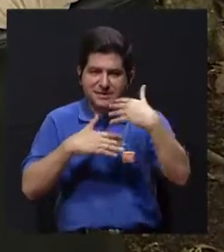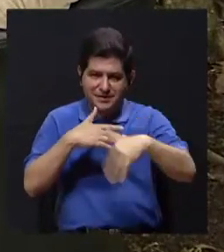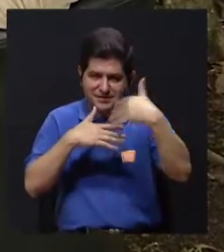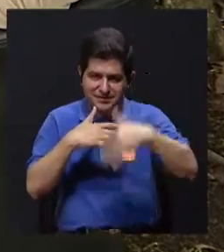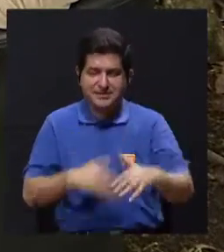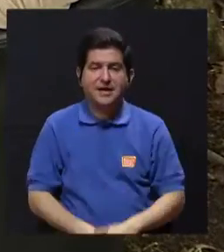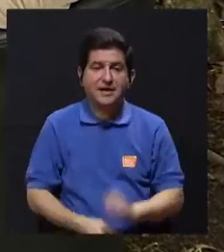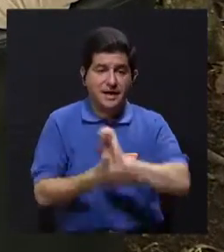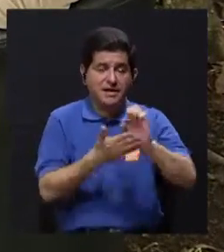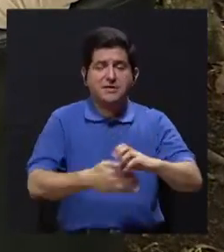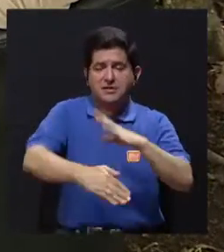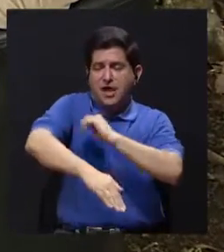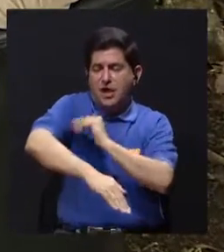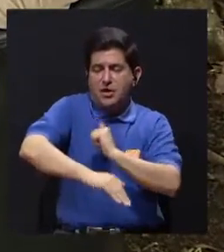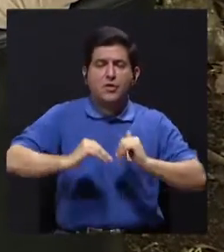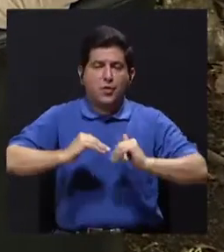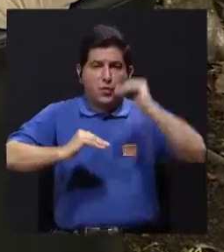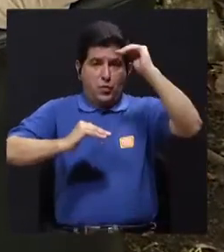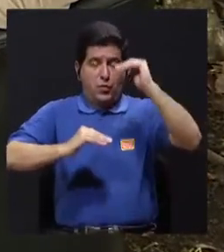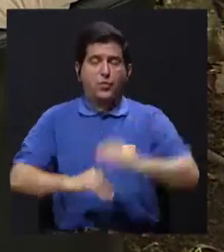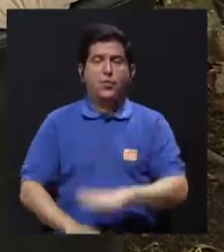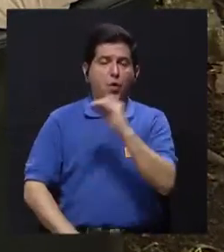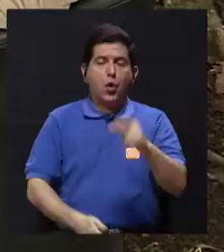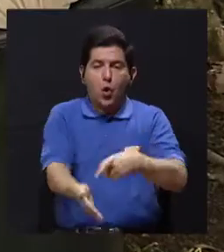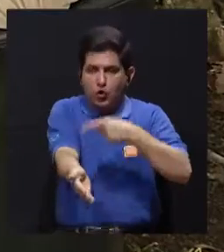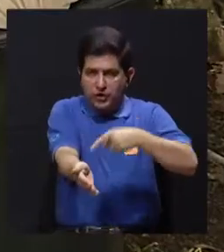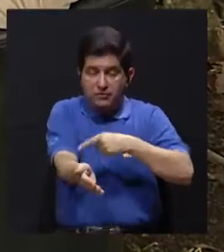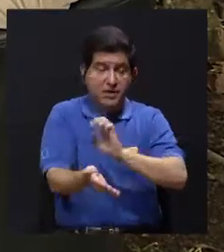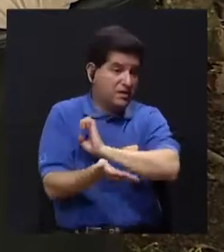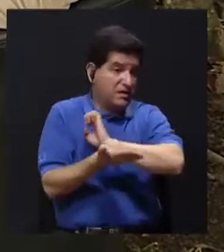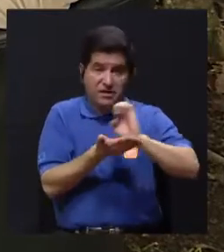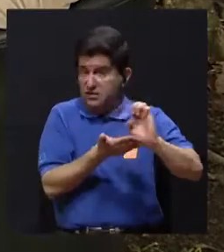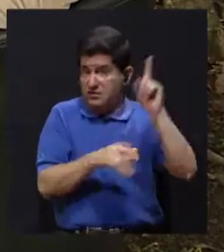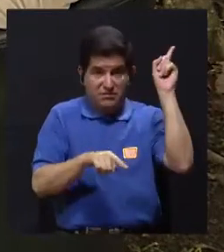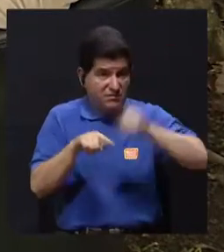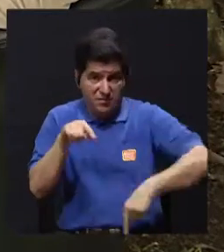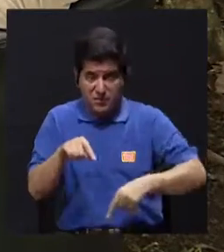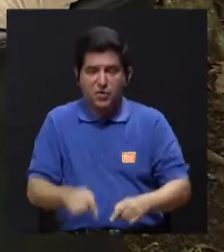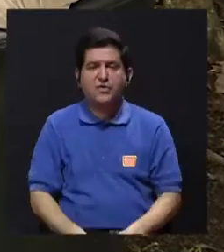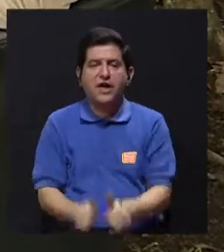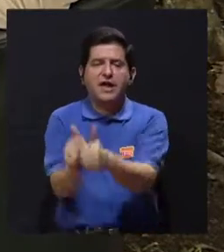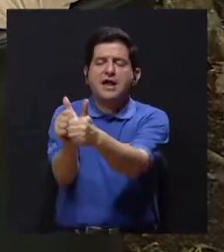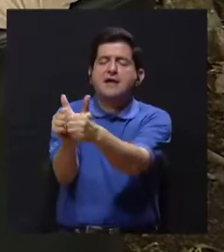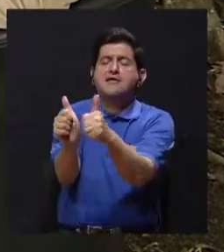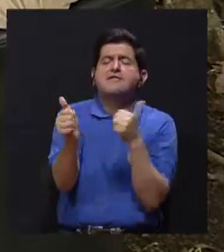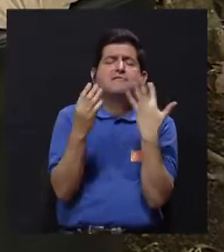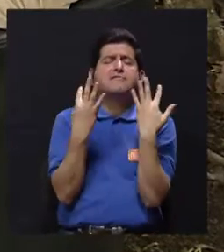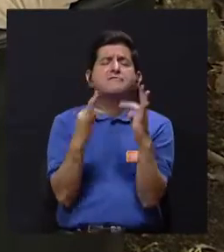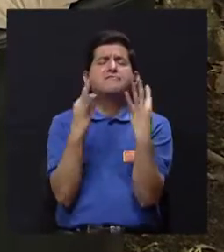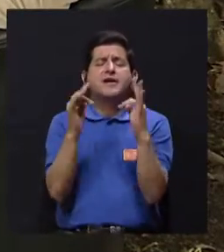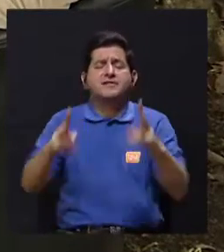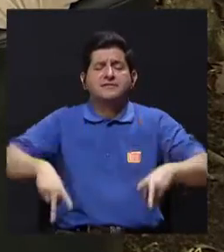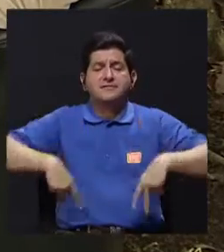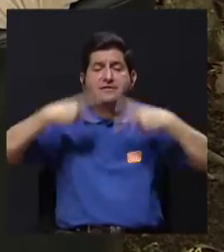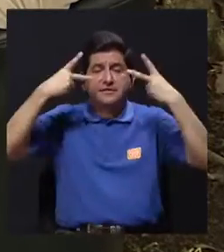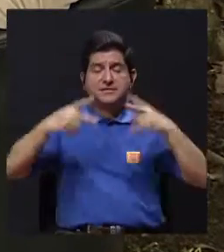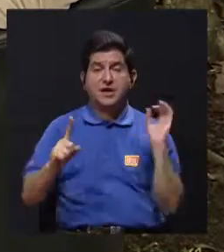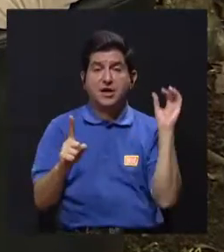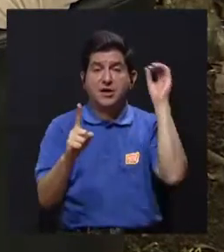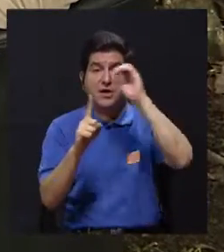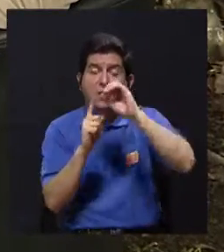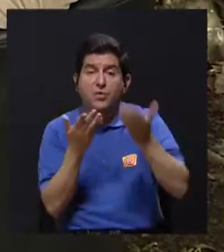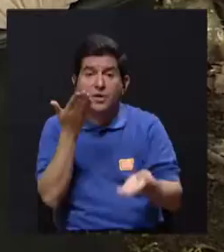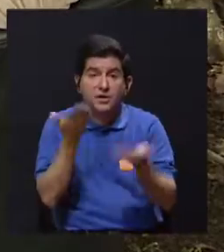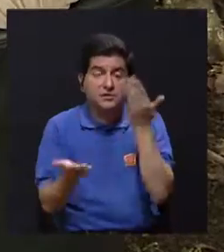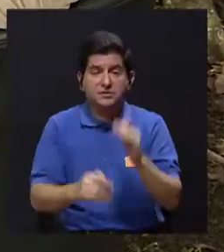evitar la aparición de presión alta y de diabetes y si no las podemos evitar entonces retrasarlas lo más que podamos en nuestra vida porque